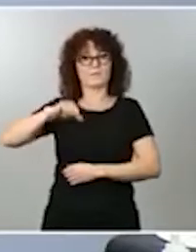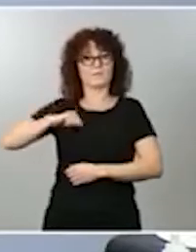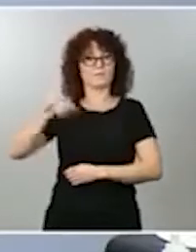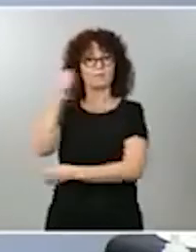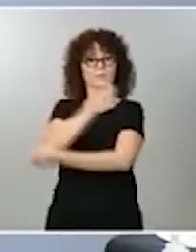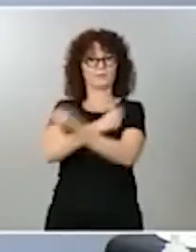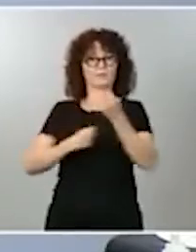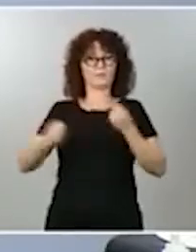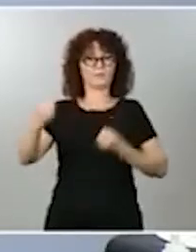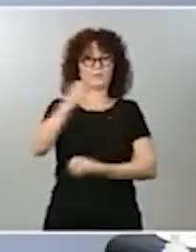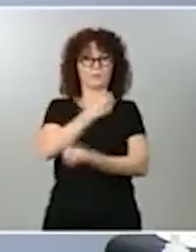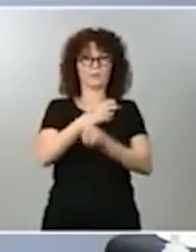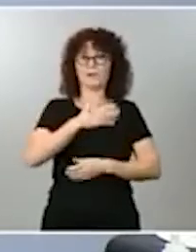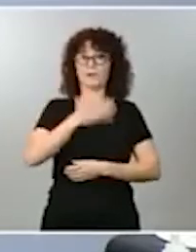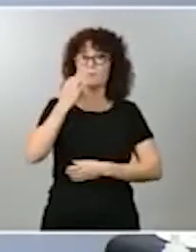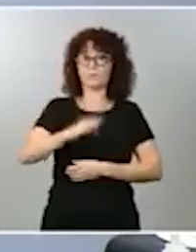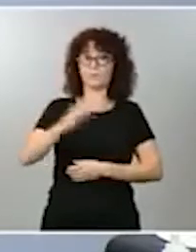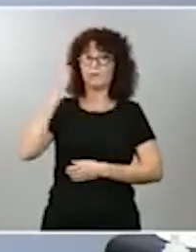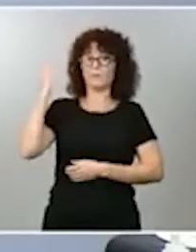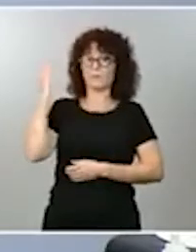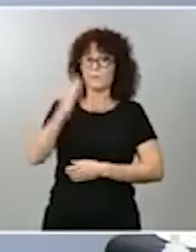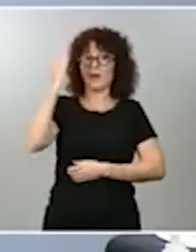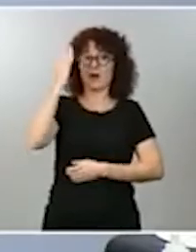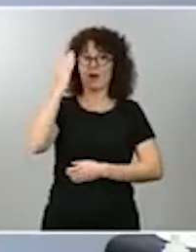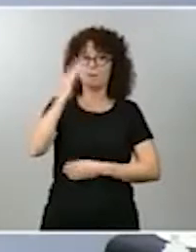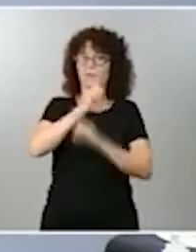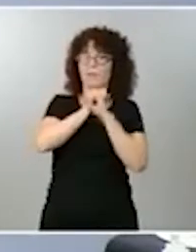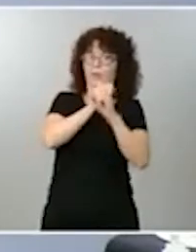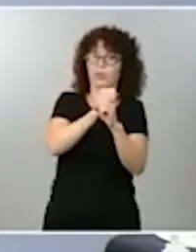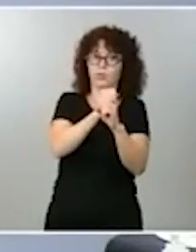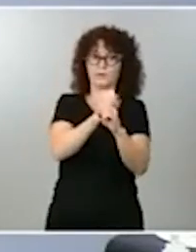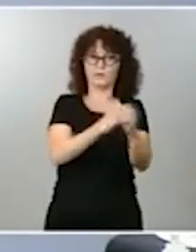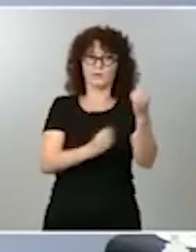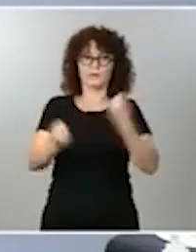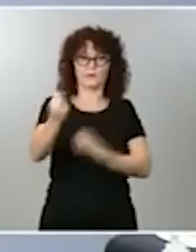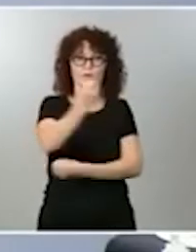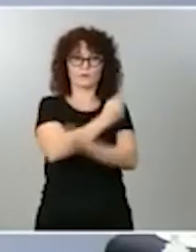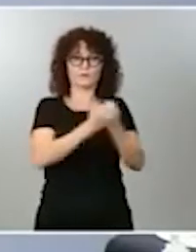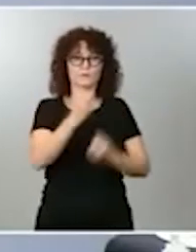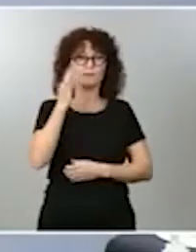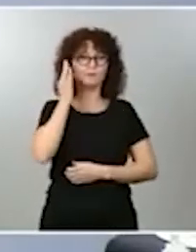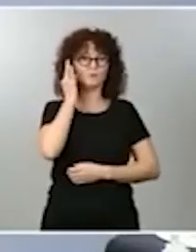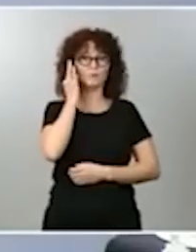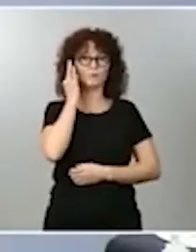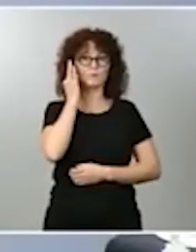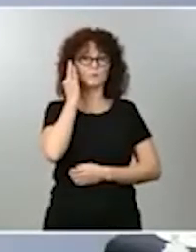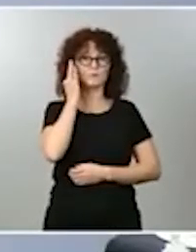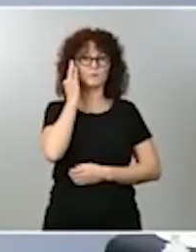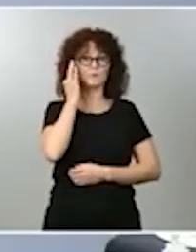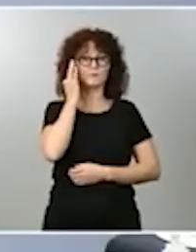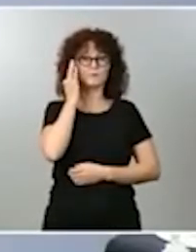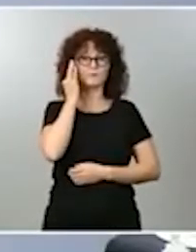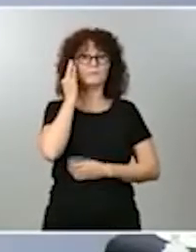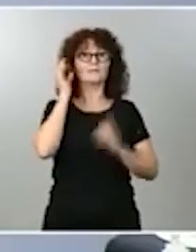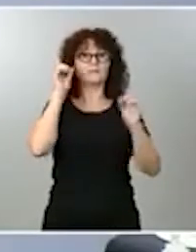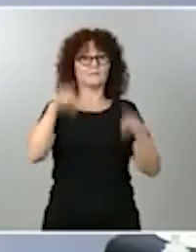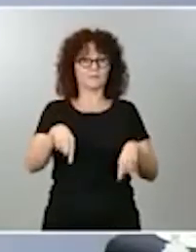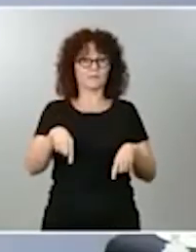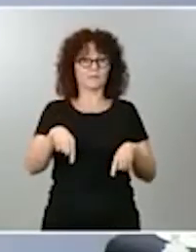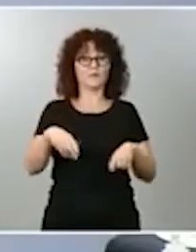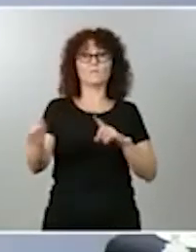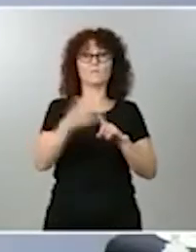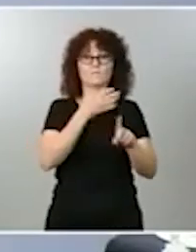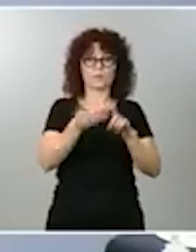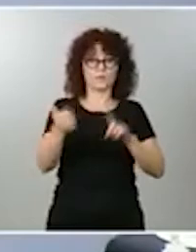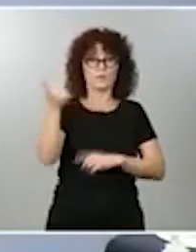tener sobre la dependencia económica de las mujeres y, por tanto, también sobre las violencias machistas. Una de